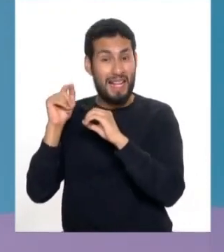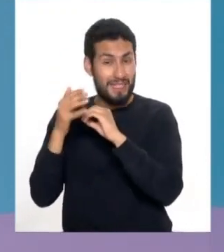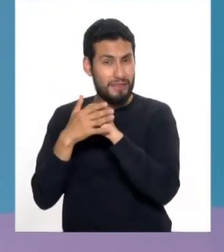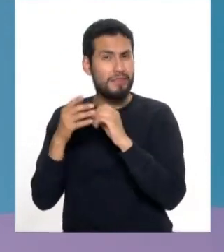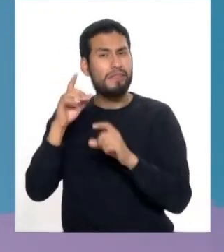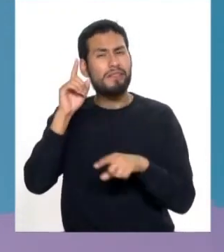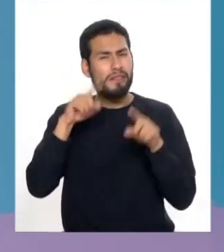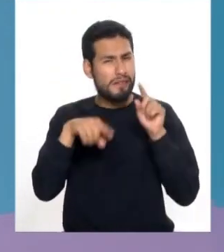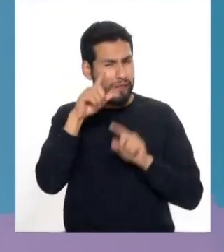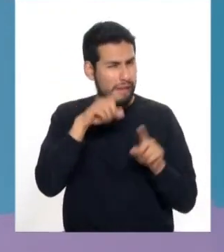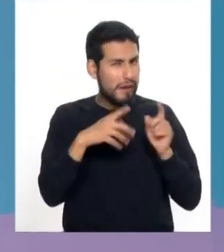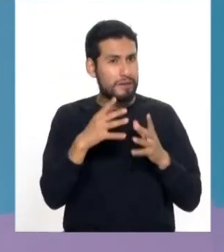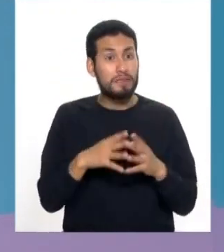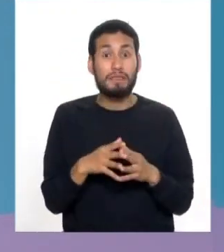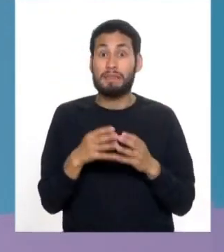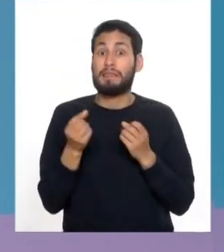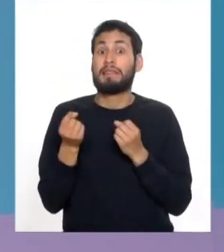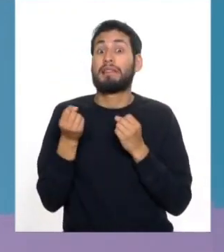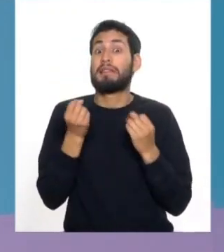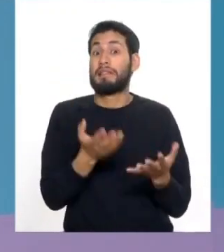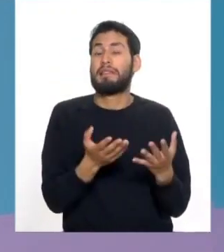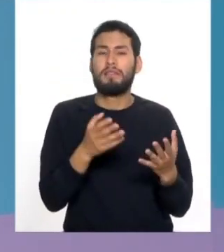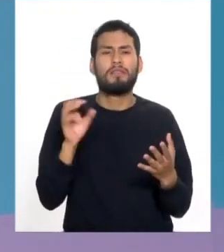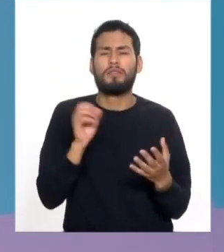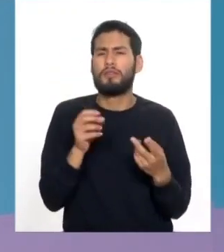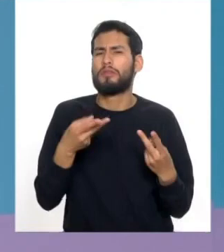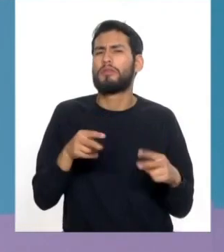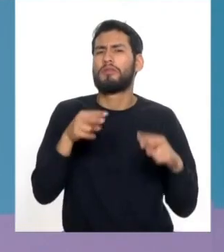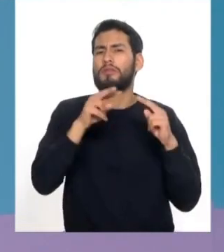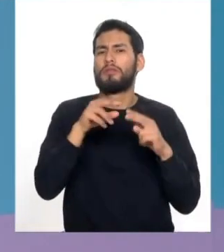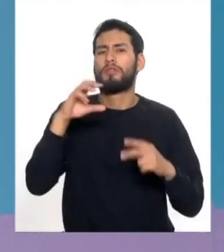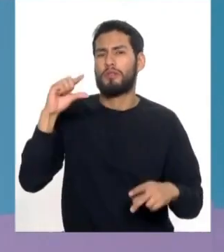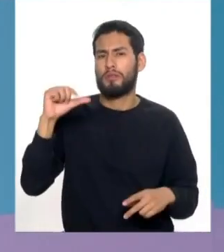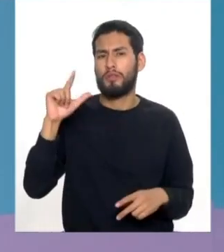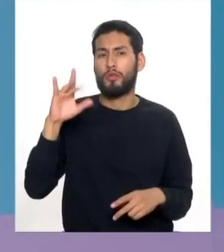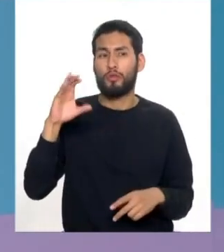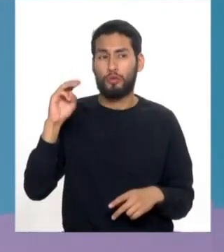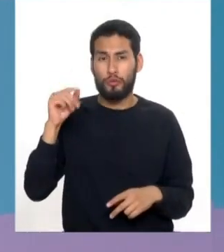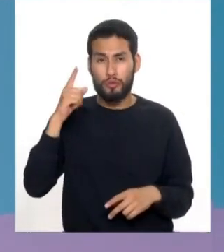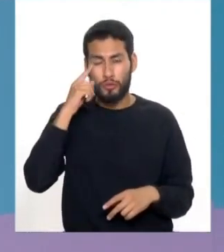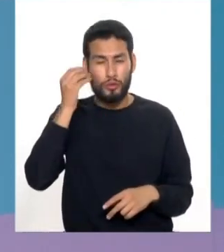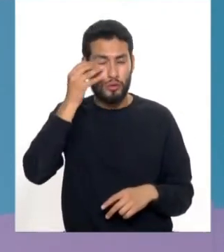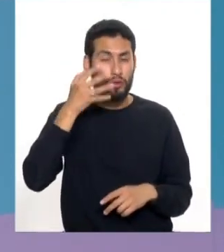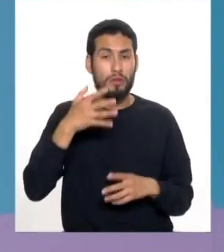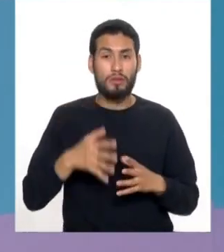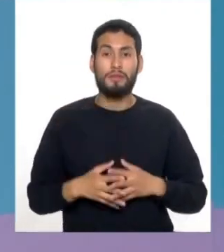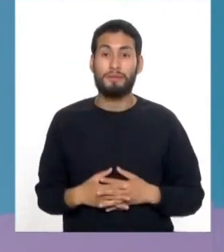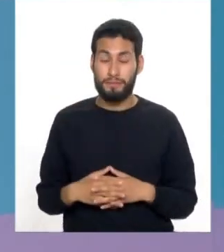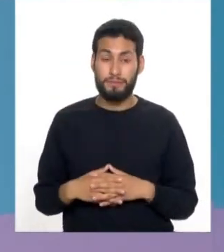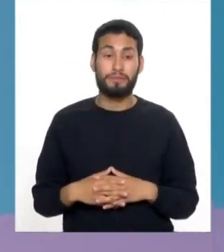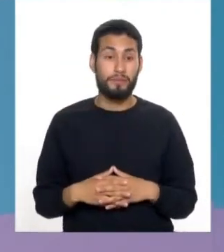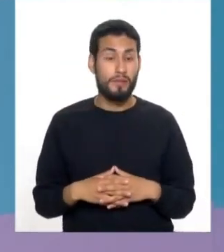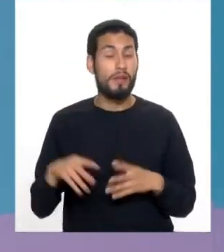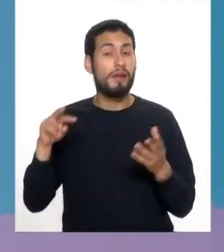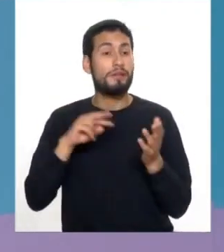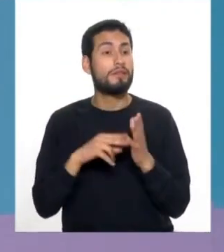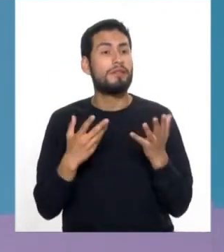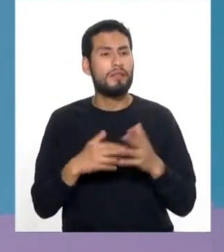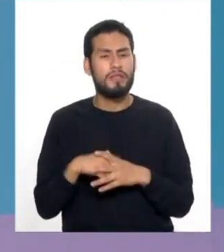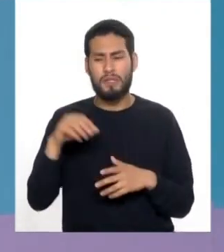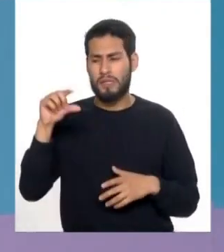cataratas que provocan o empeoran el glaucoma de los pacientes. Se llama